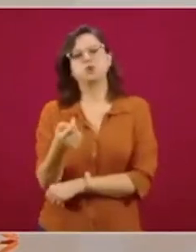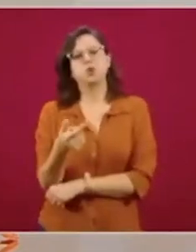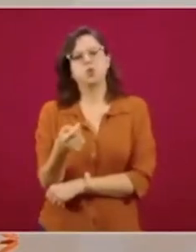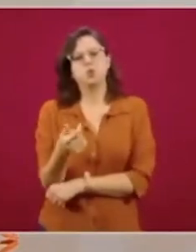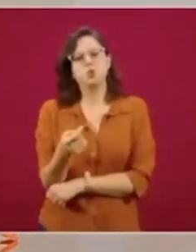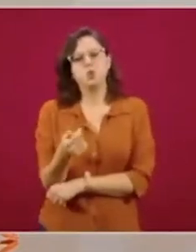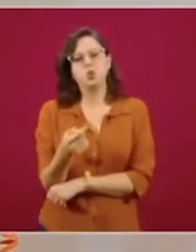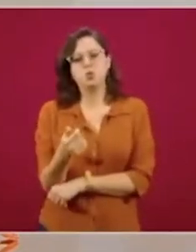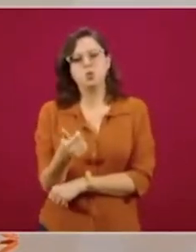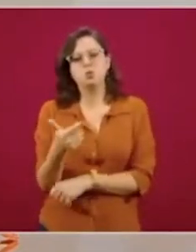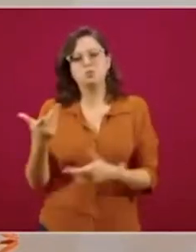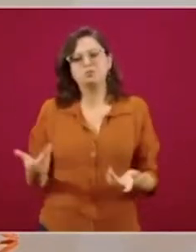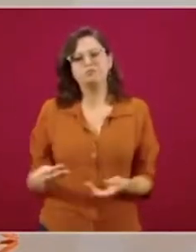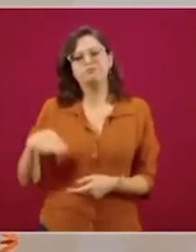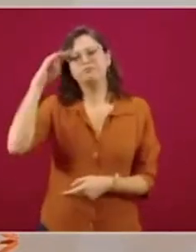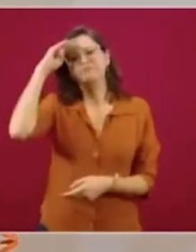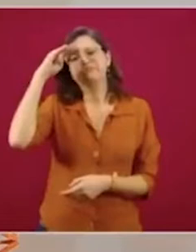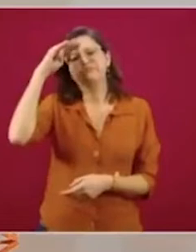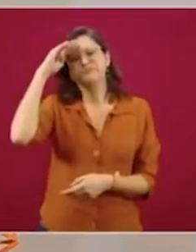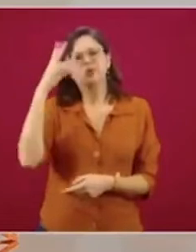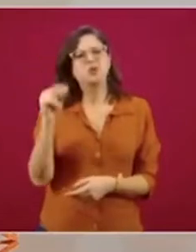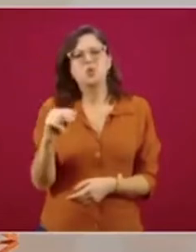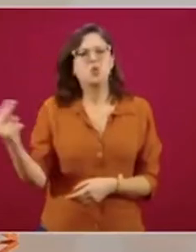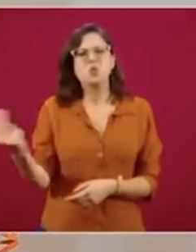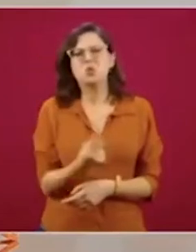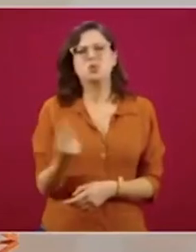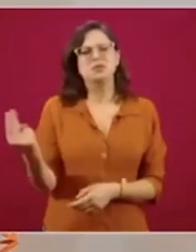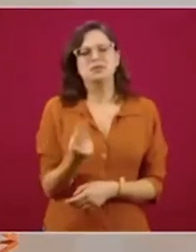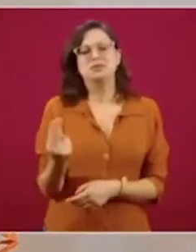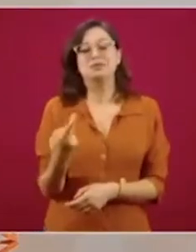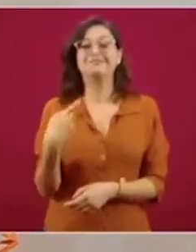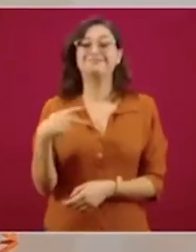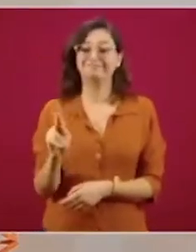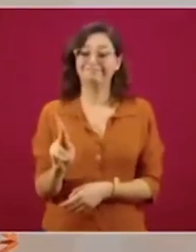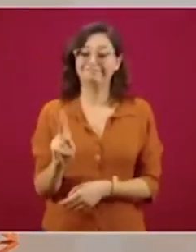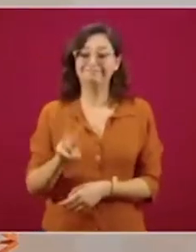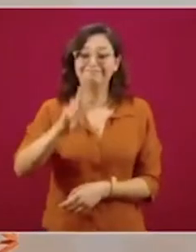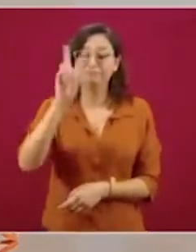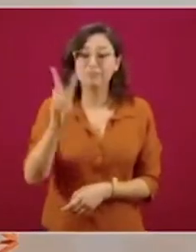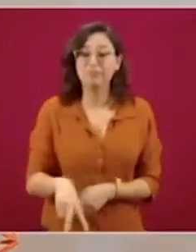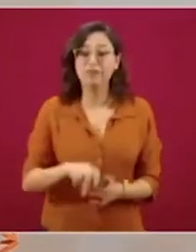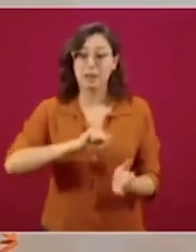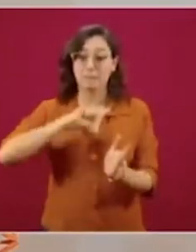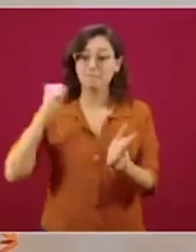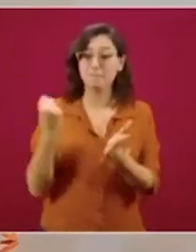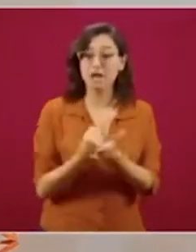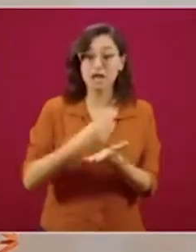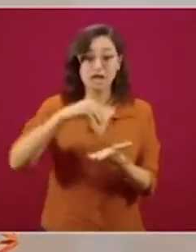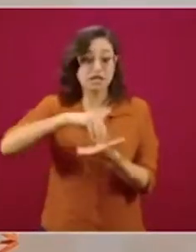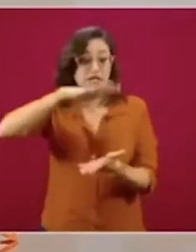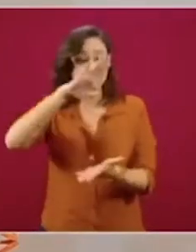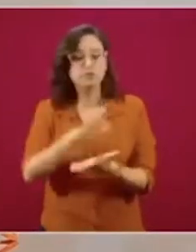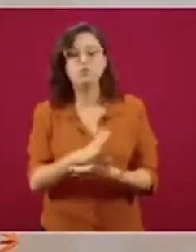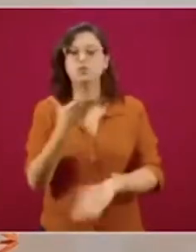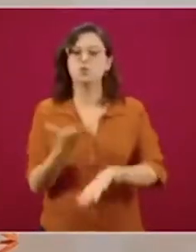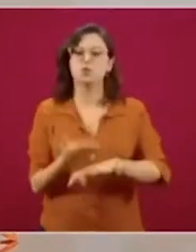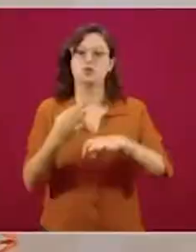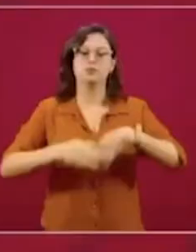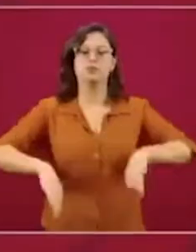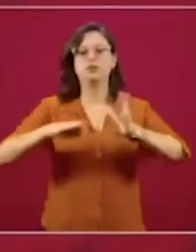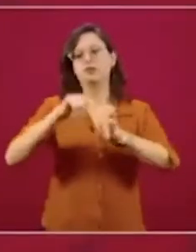cuestión accesoria, lejana, cuando en realidad puede ser definitiva para la